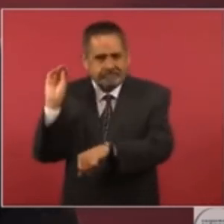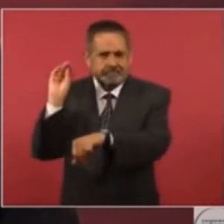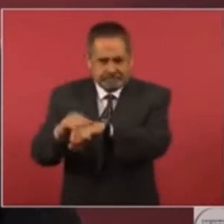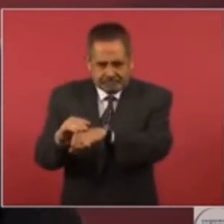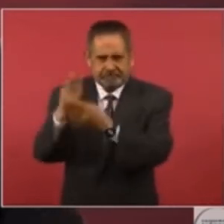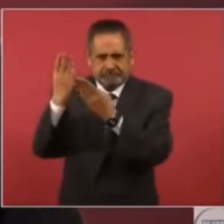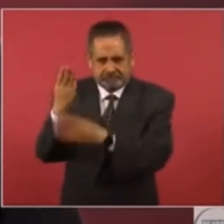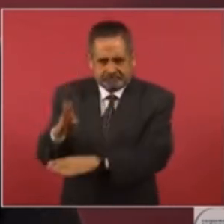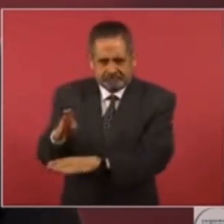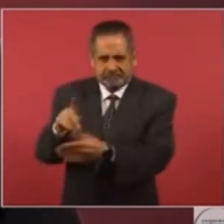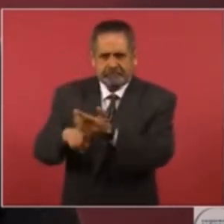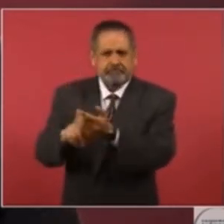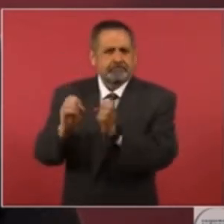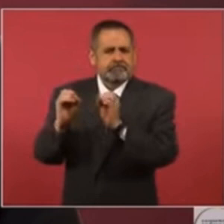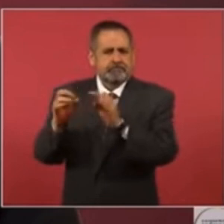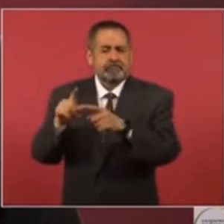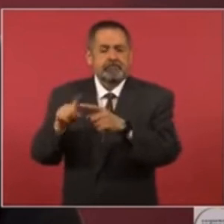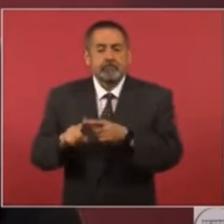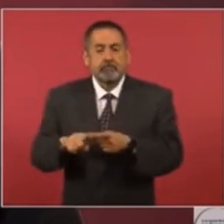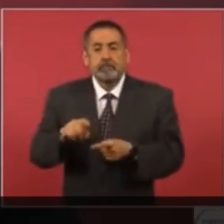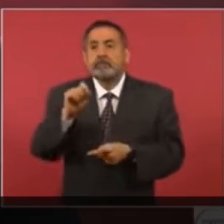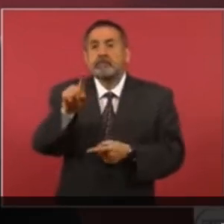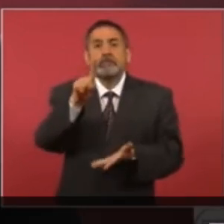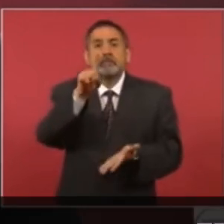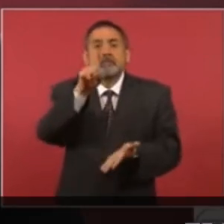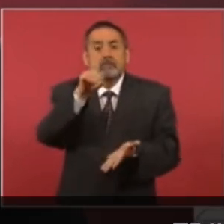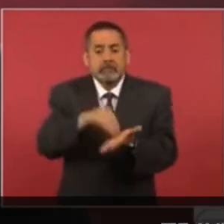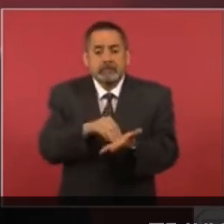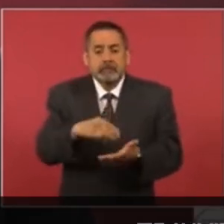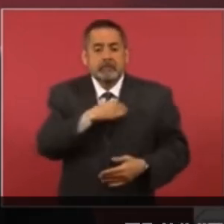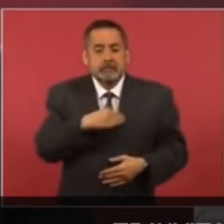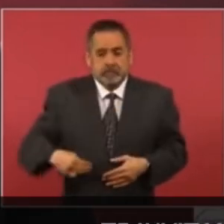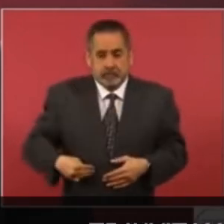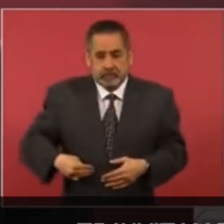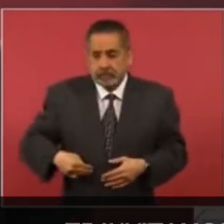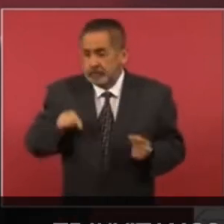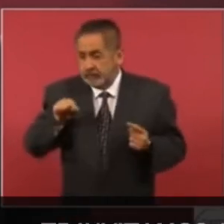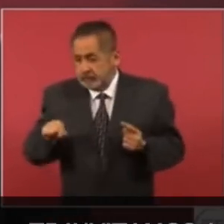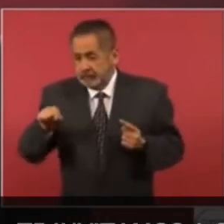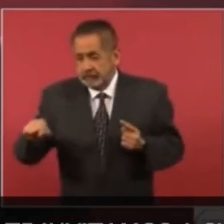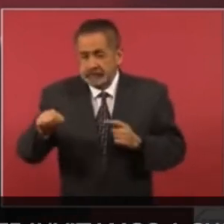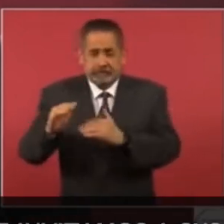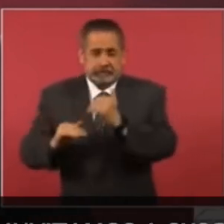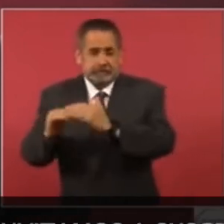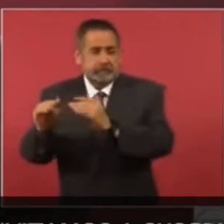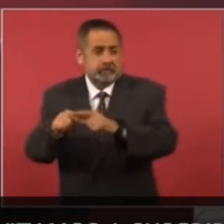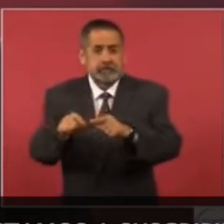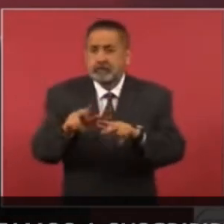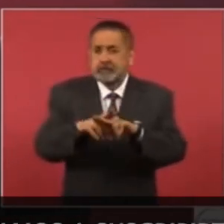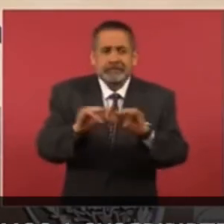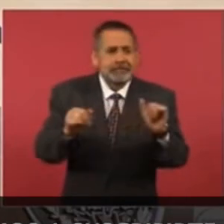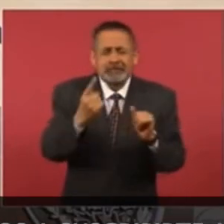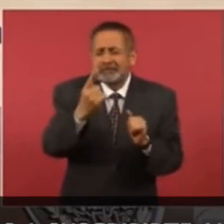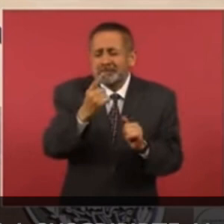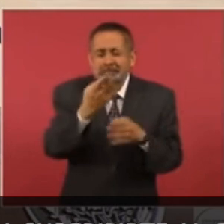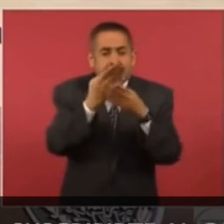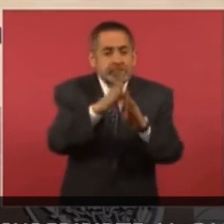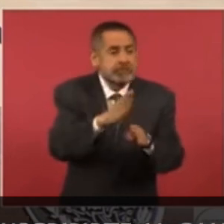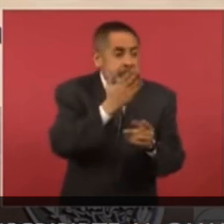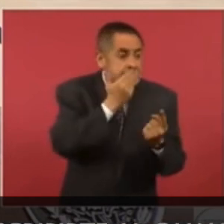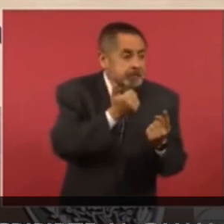en mil municipios en donde no hay ni una institución bancaria